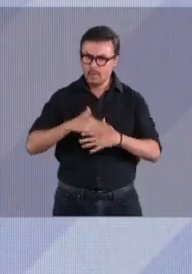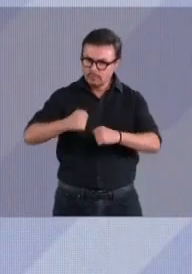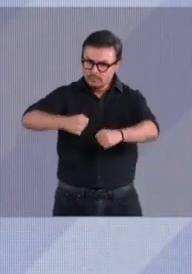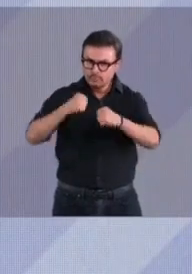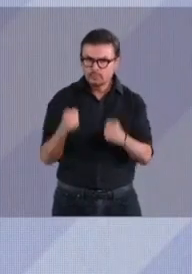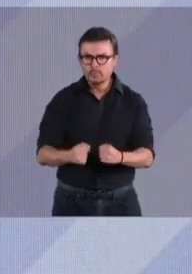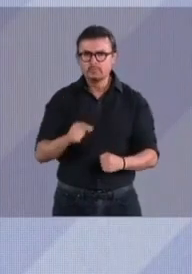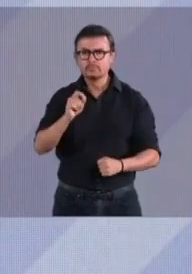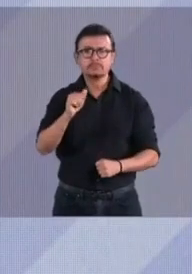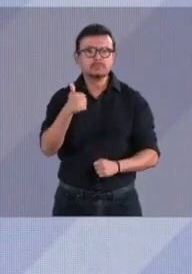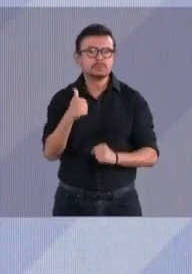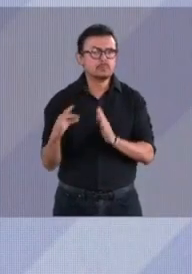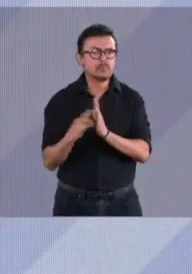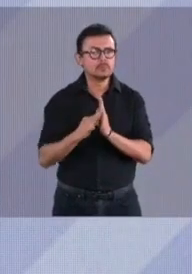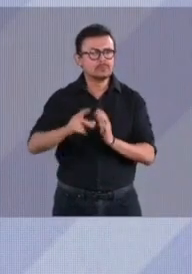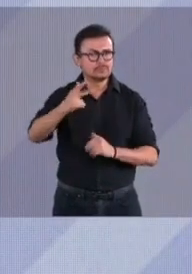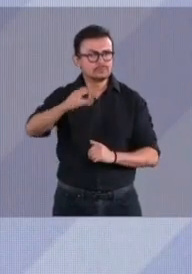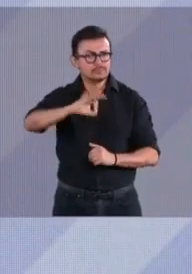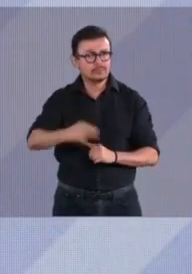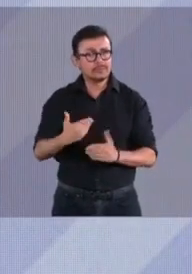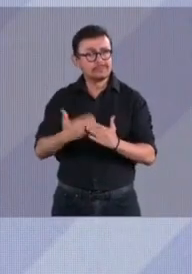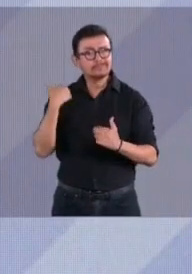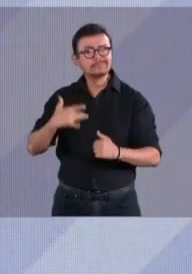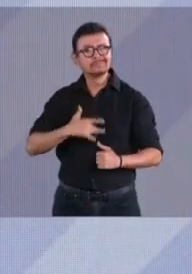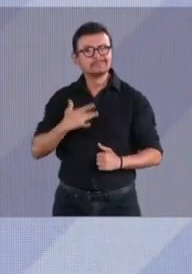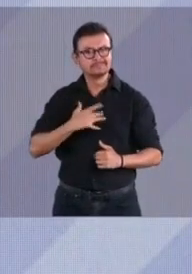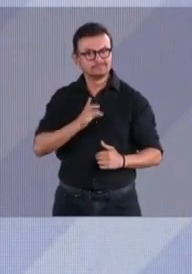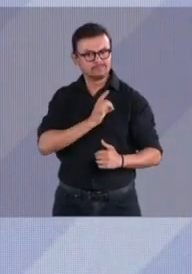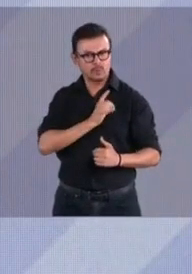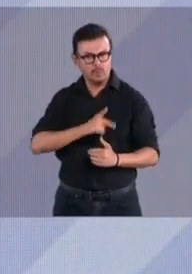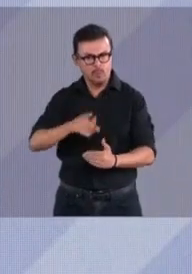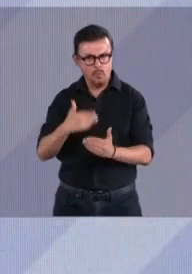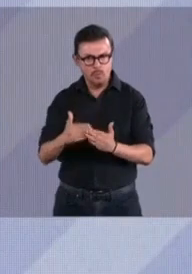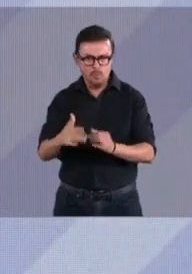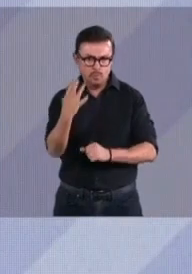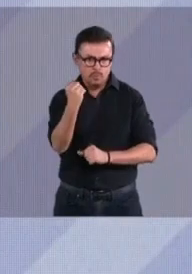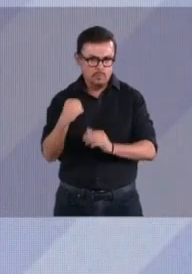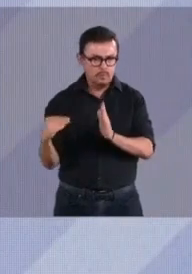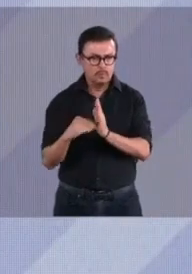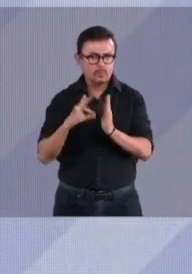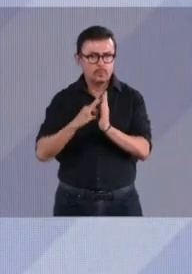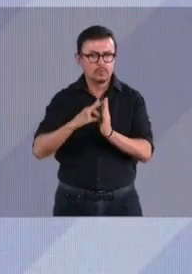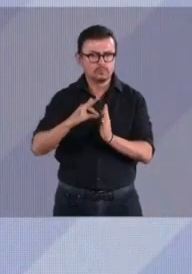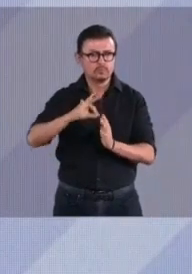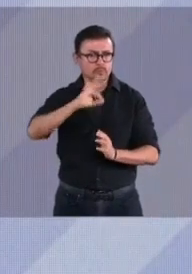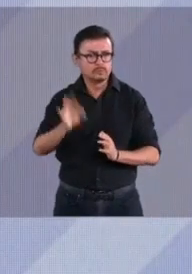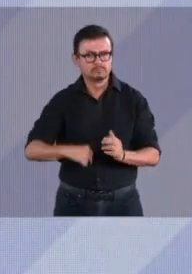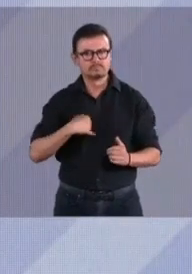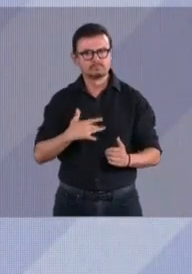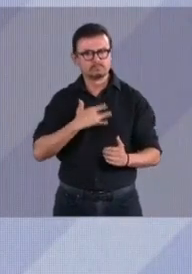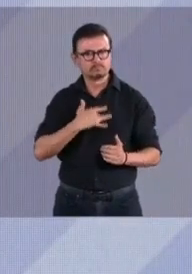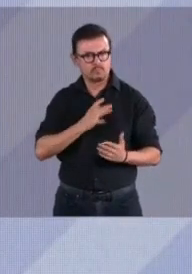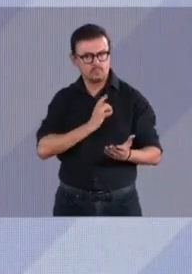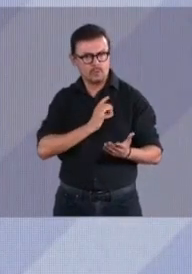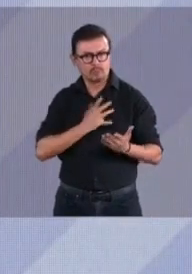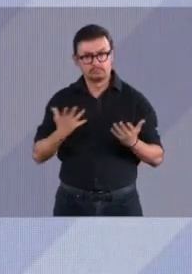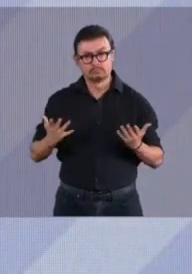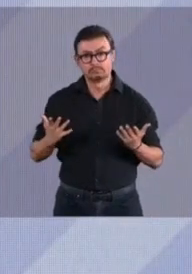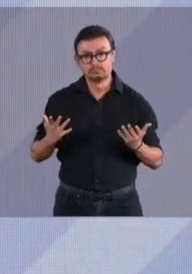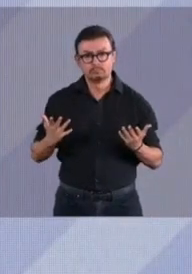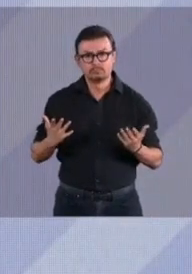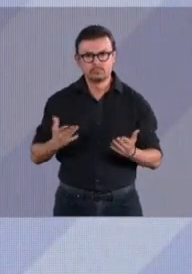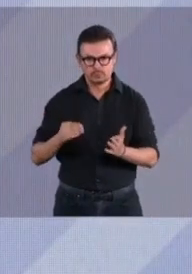% de las personas se sentían inseguras. Hoy, 59.1%. ¿Todavía sigue siendo alto? Sí.